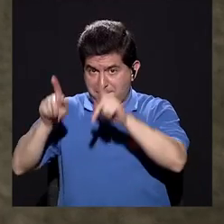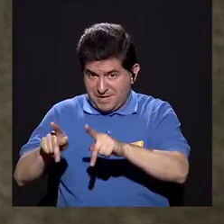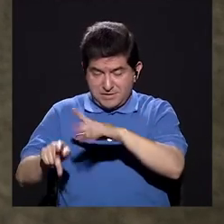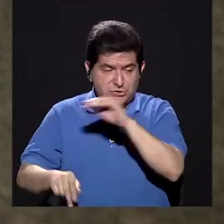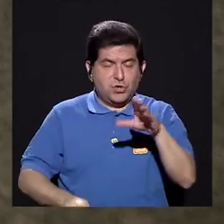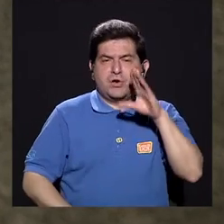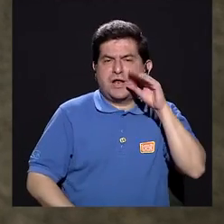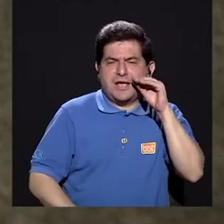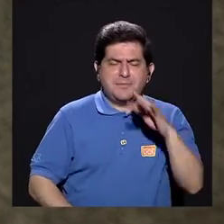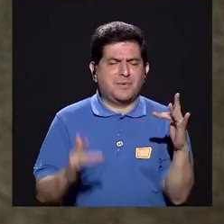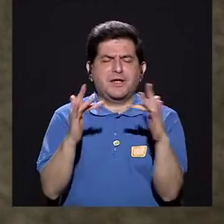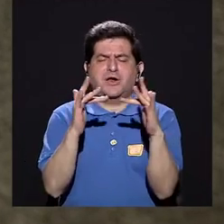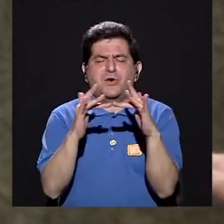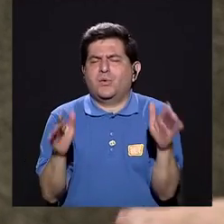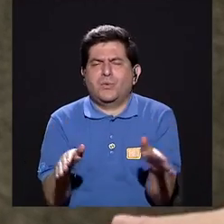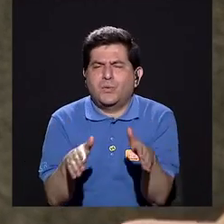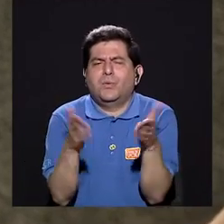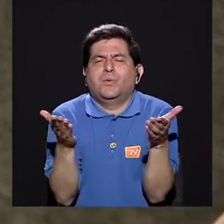-perro?